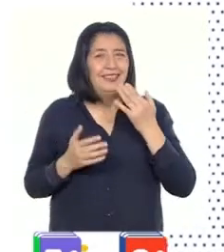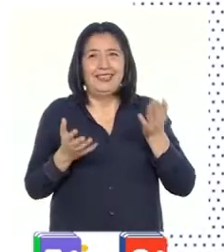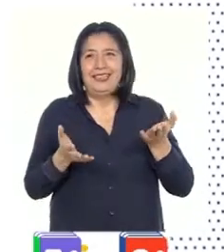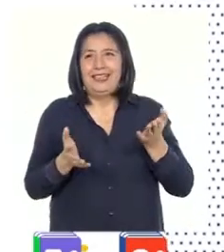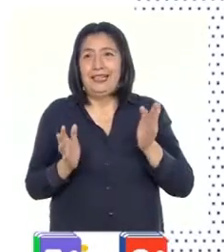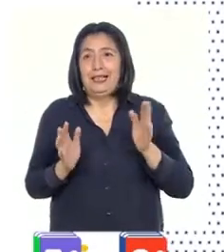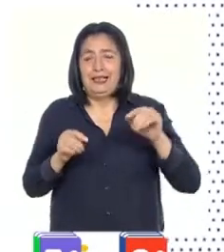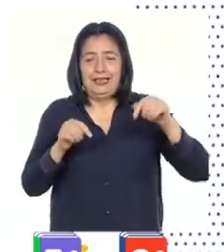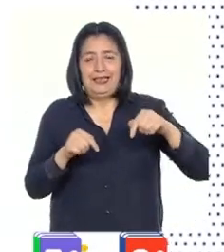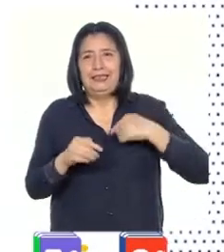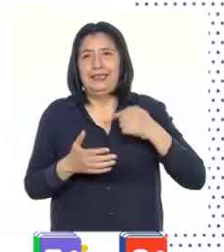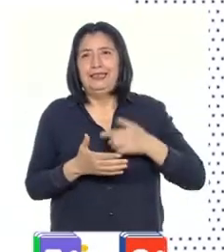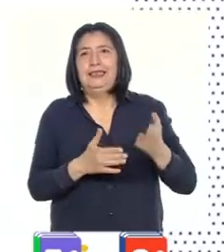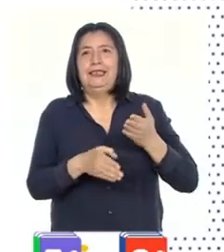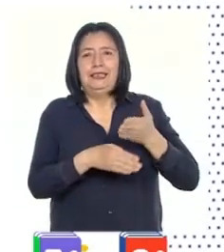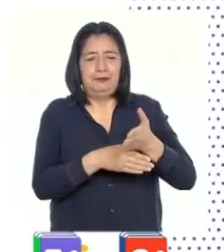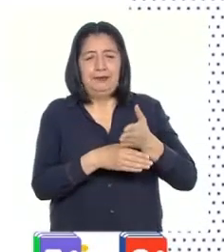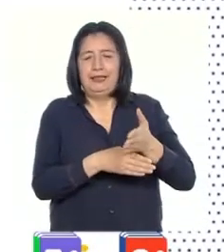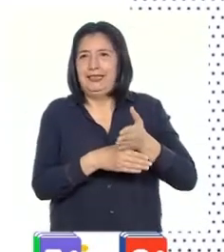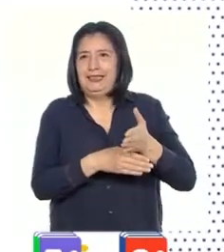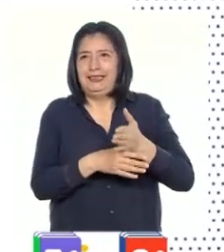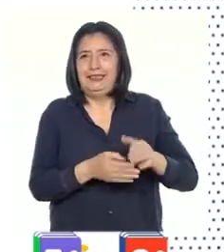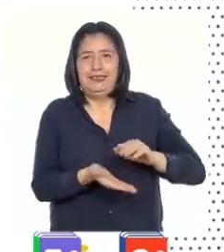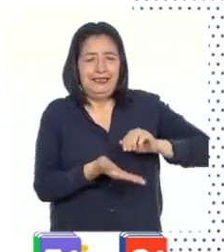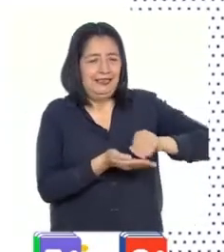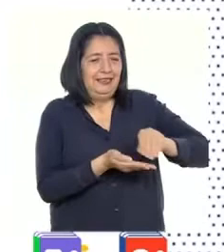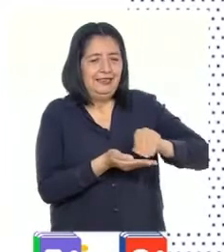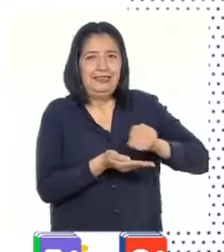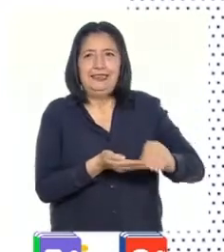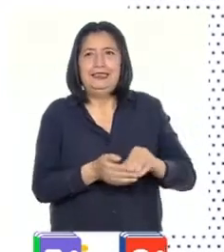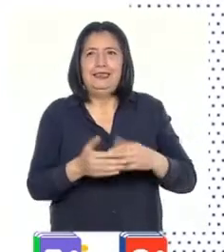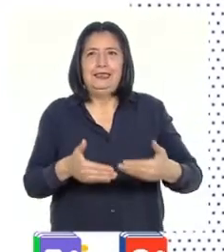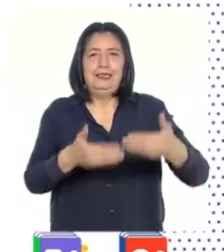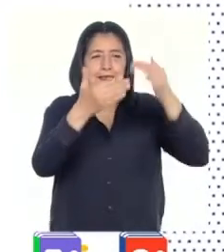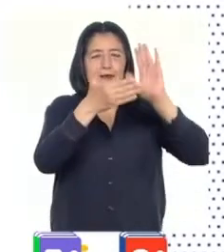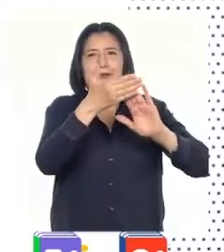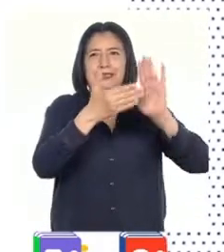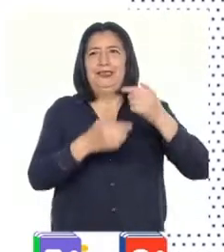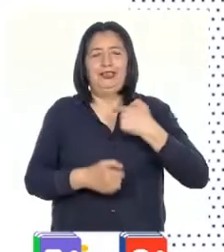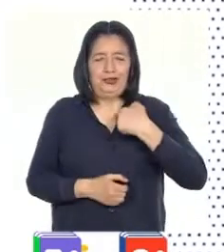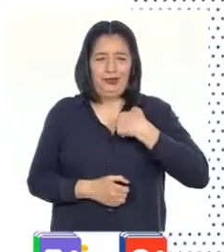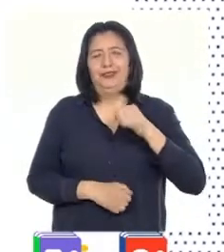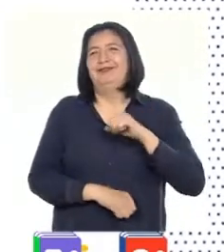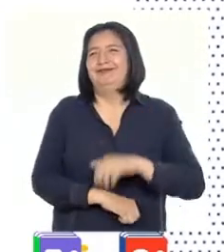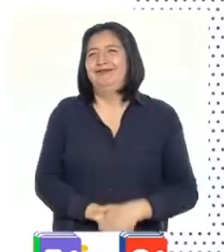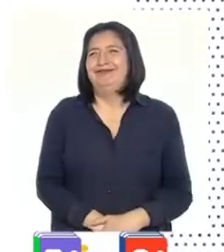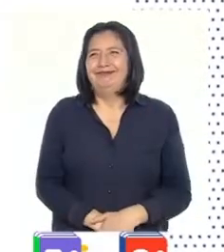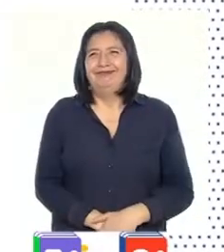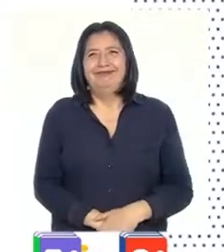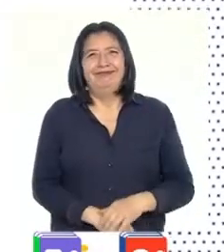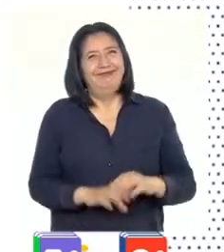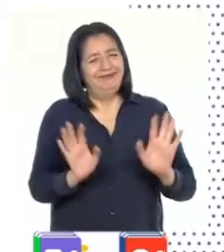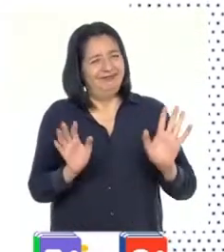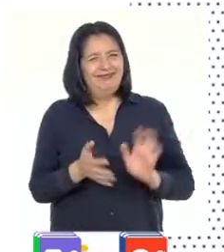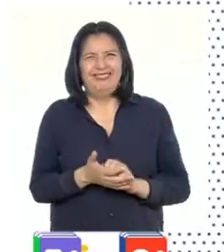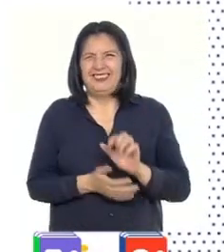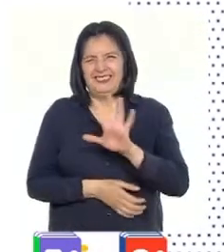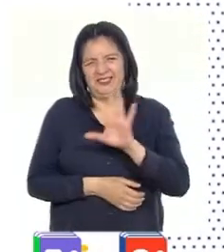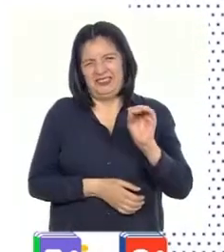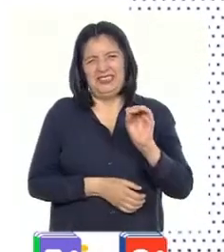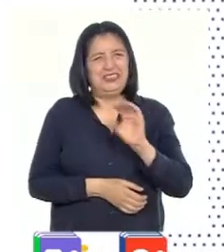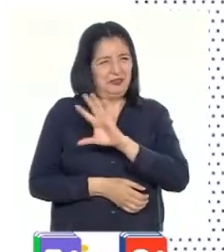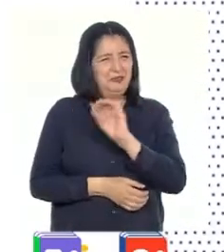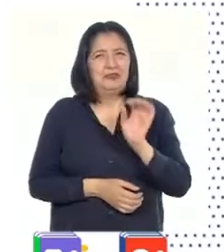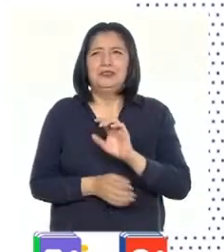corta madera, la que lija madera y la que arregla paredes, soy yo. Es cierto. No, en realidad lo llevamos 50-50.